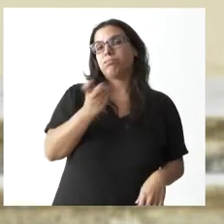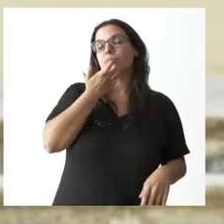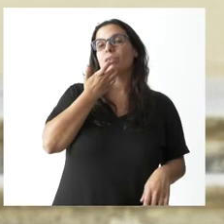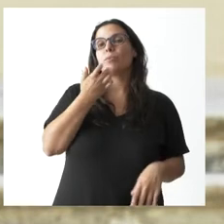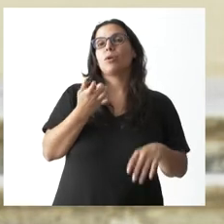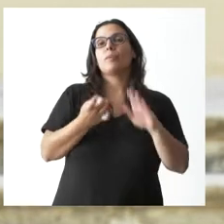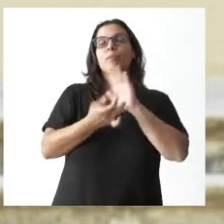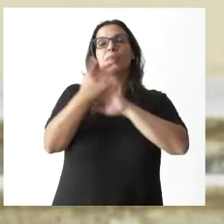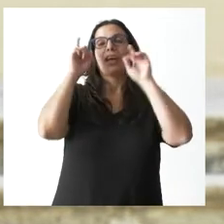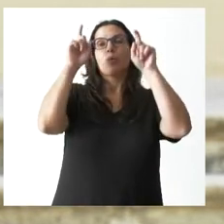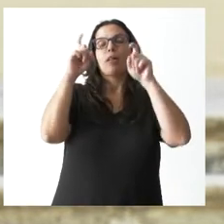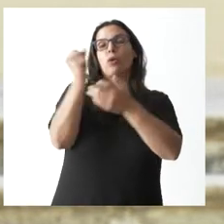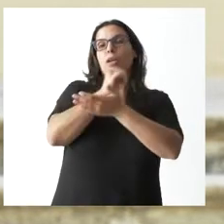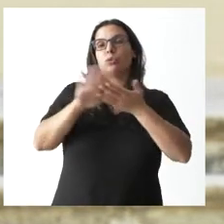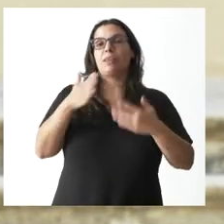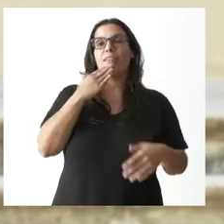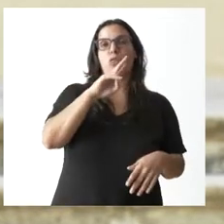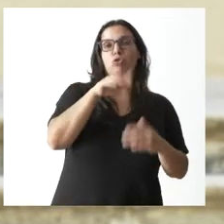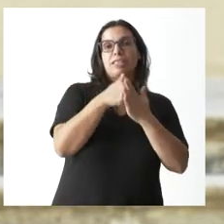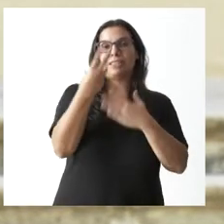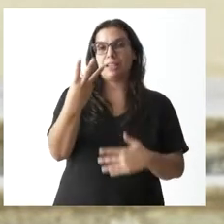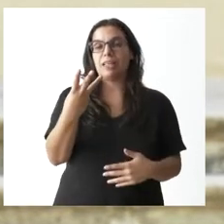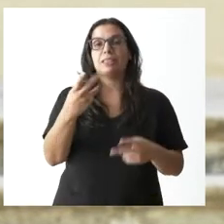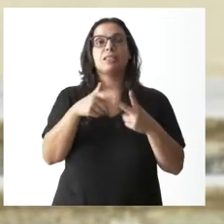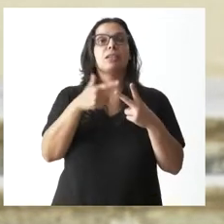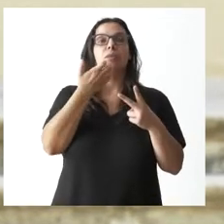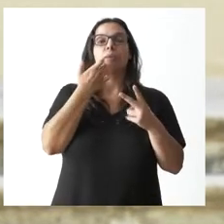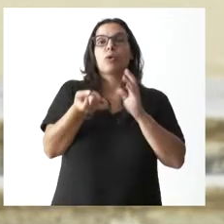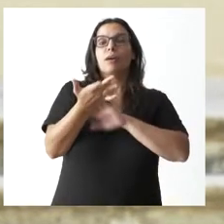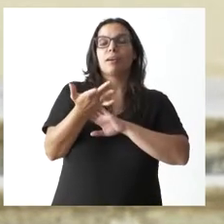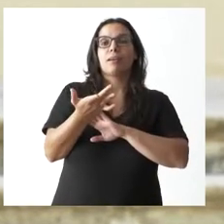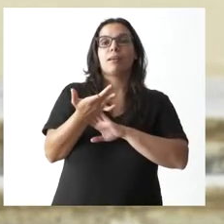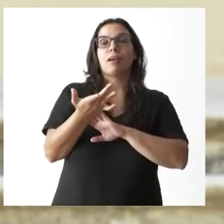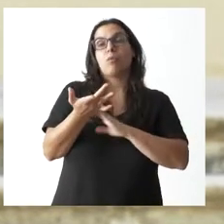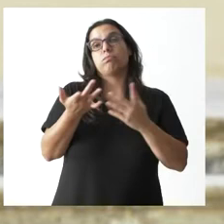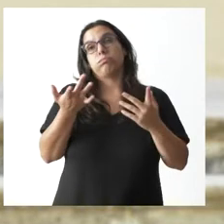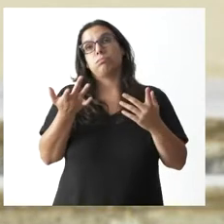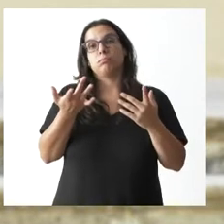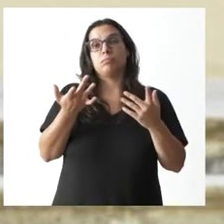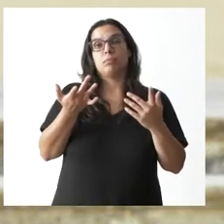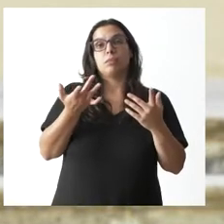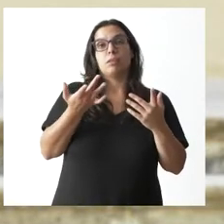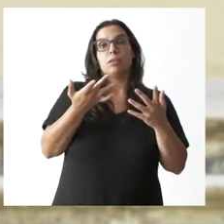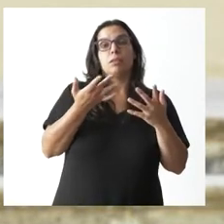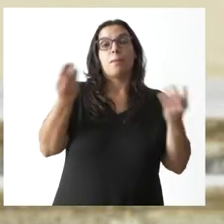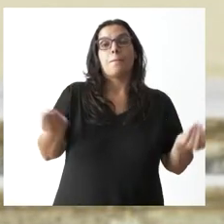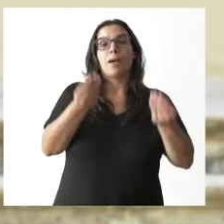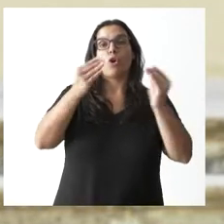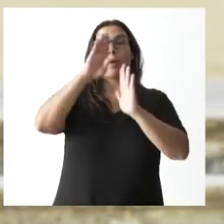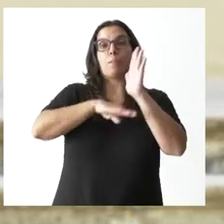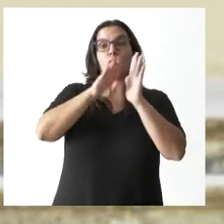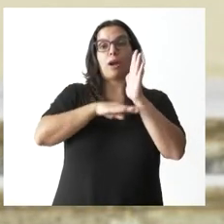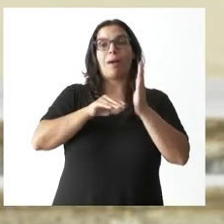la educación gratuita de dos a tres años, de la implantación, o mejor dicho, la extensión, la mejora del programa